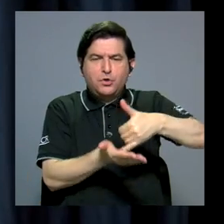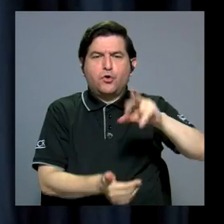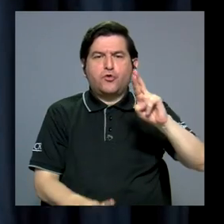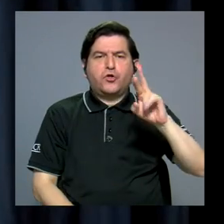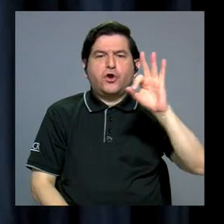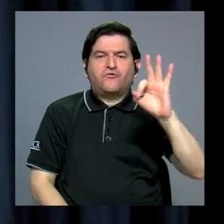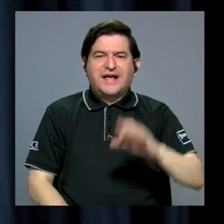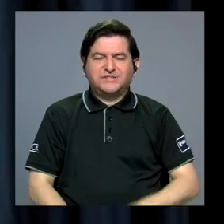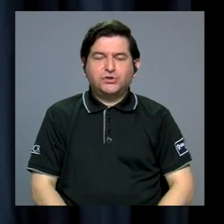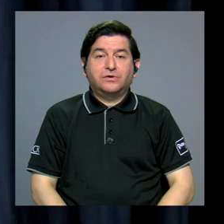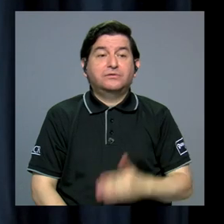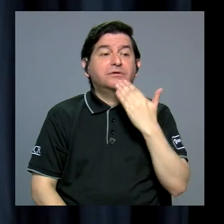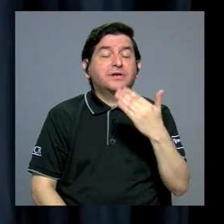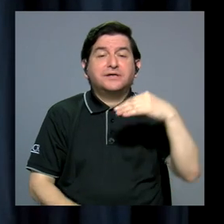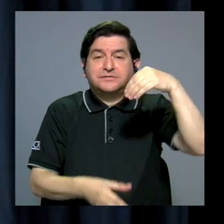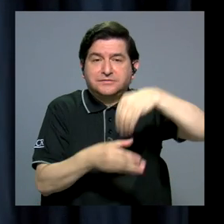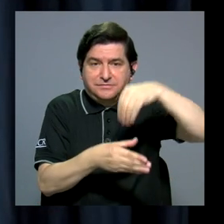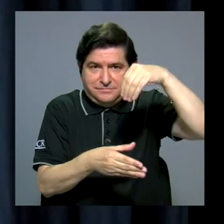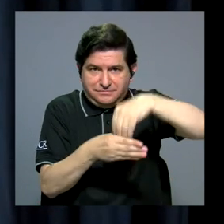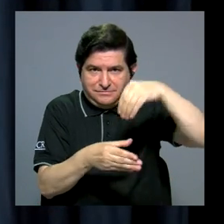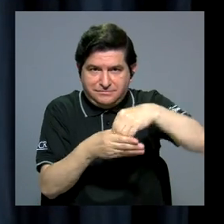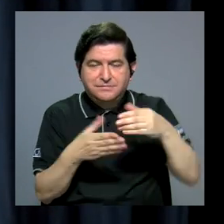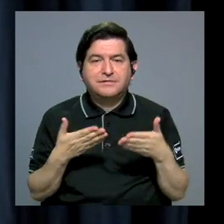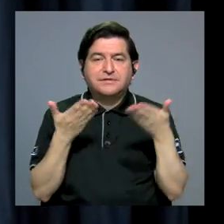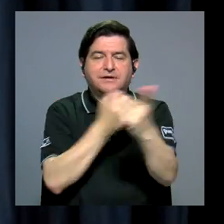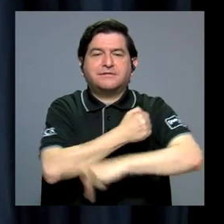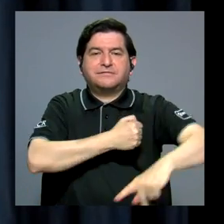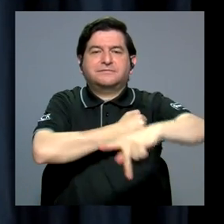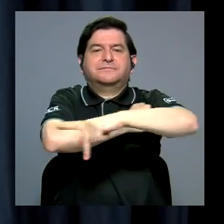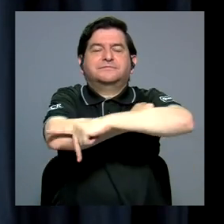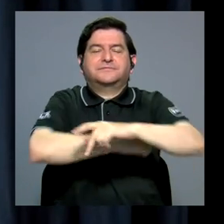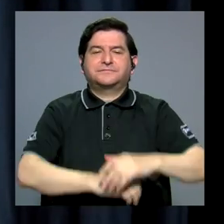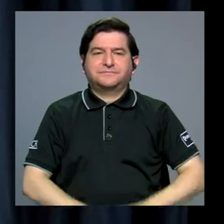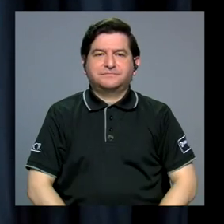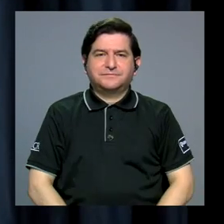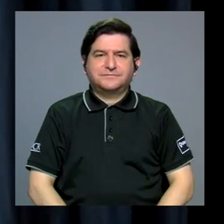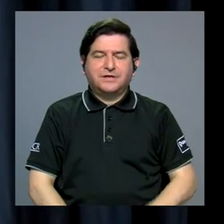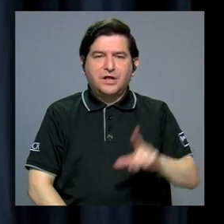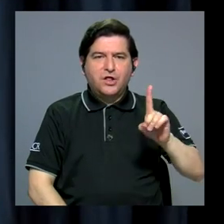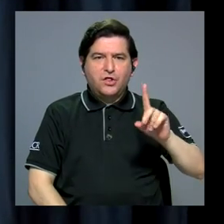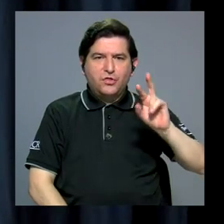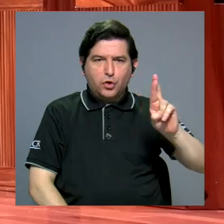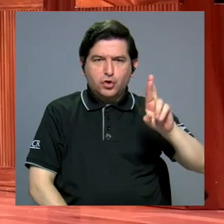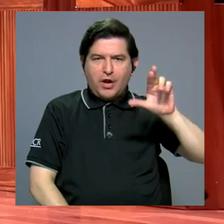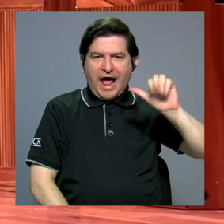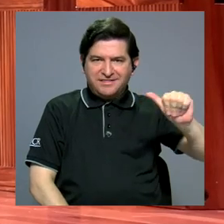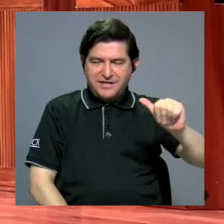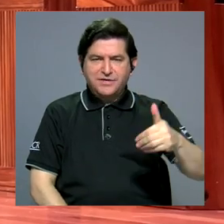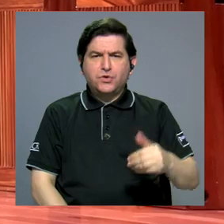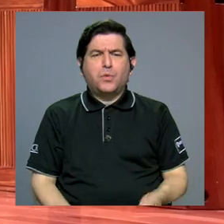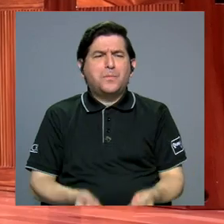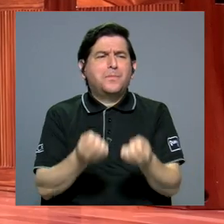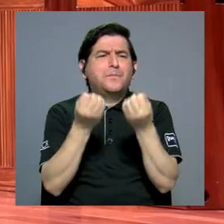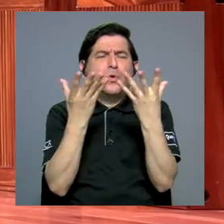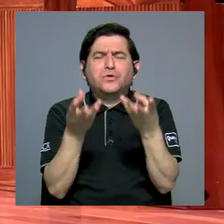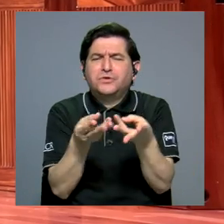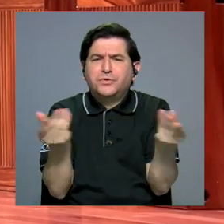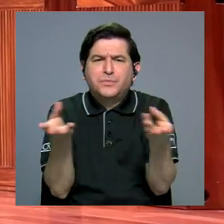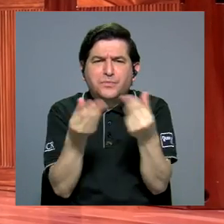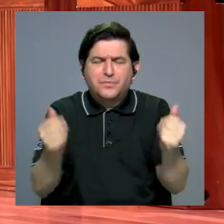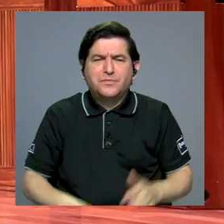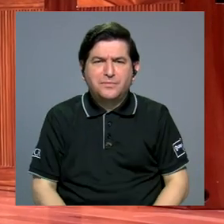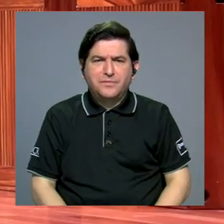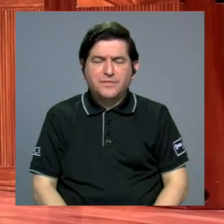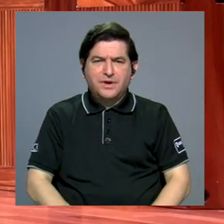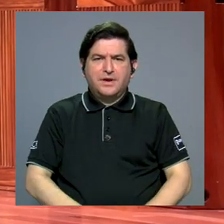Rodrigo Facio, gracias a los aportes que ha brindado al país. El doctor Antillon cuenta con una numerosa producción,